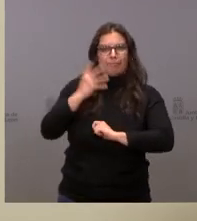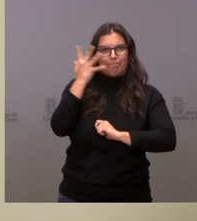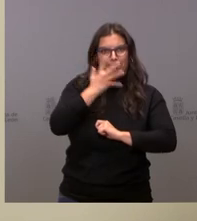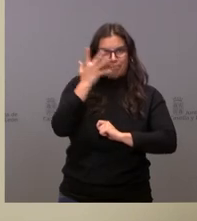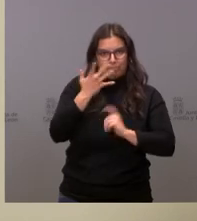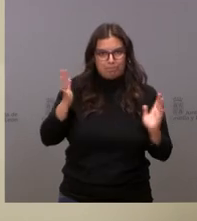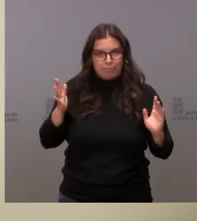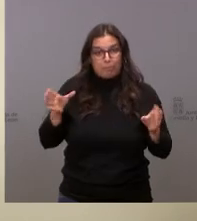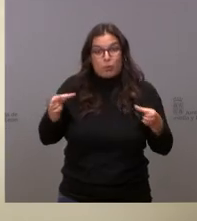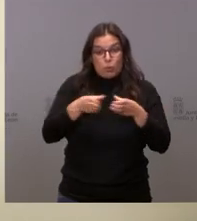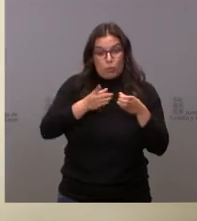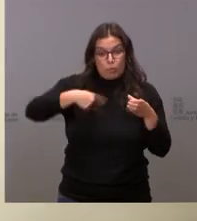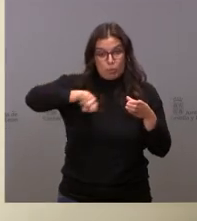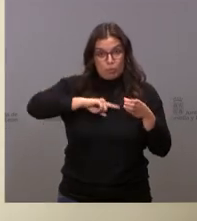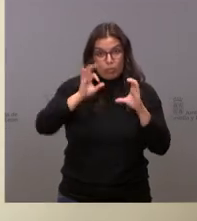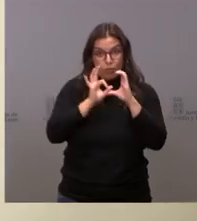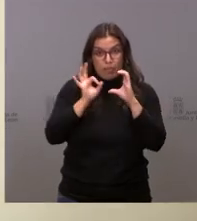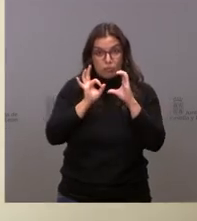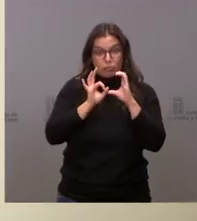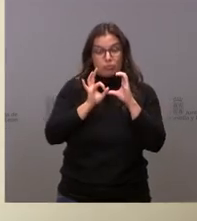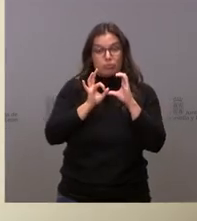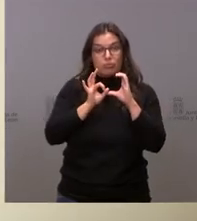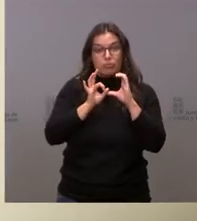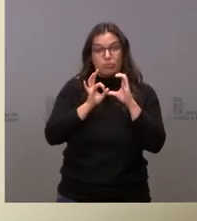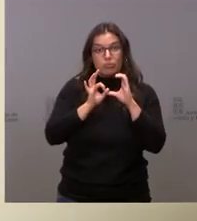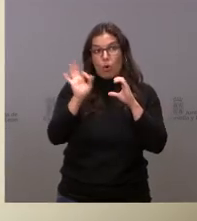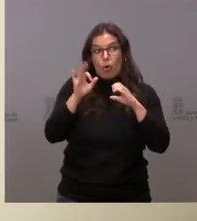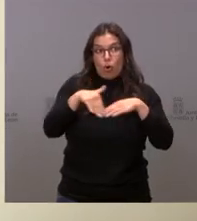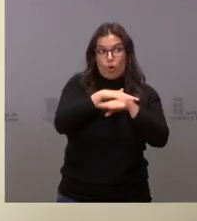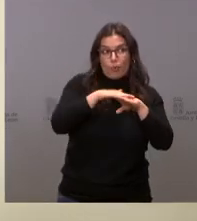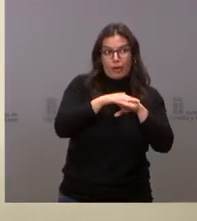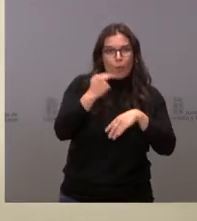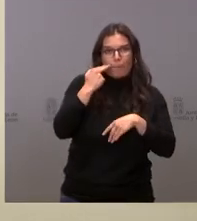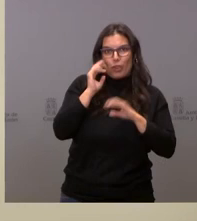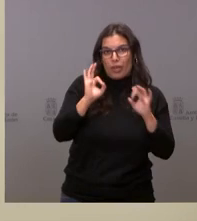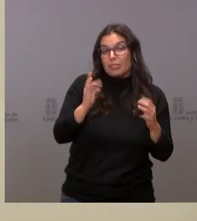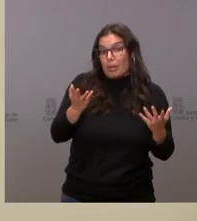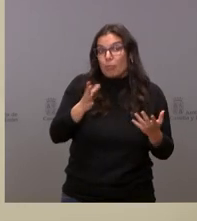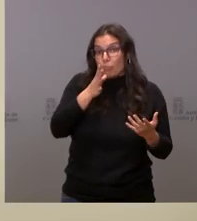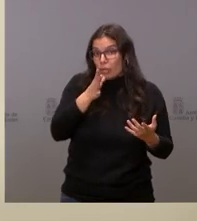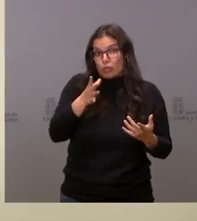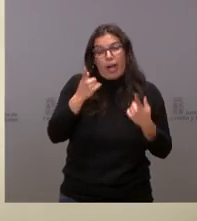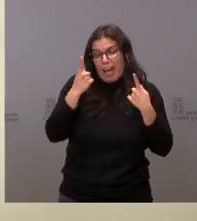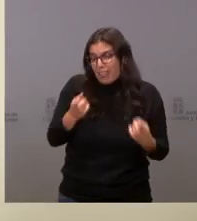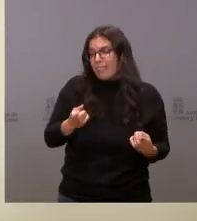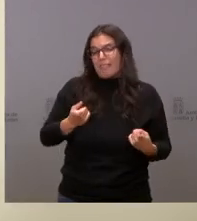ni en el ejecutivo pero eso es lo que hace más necesario que nunca